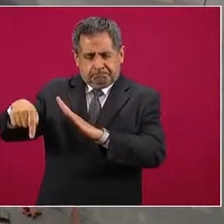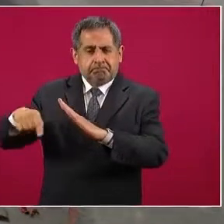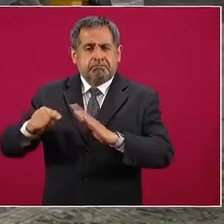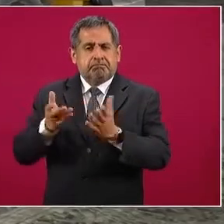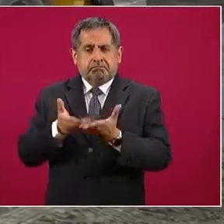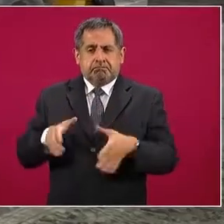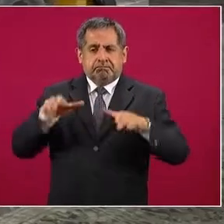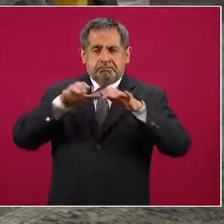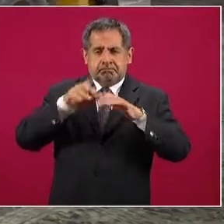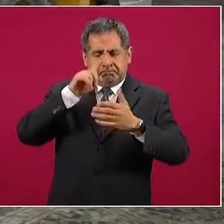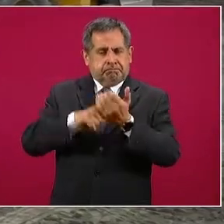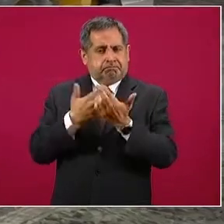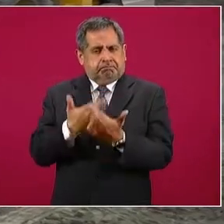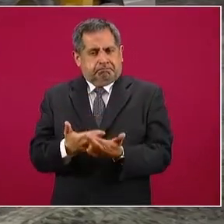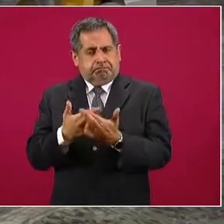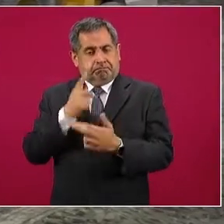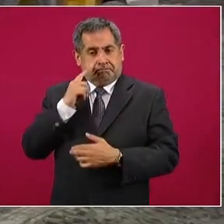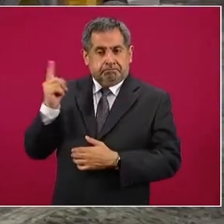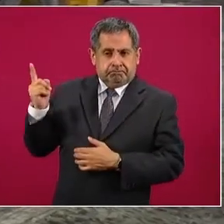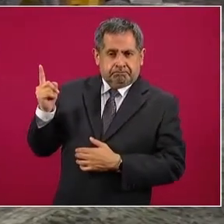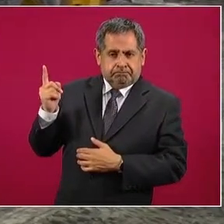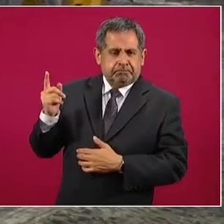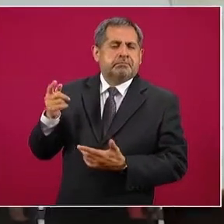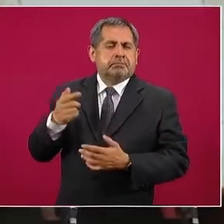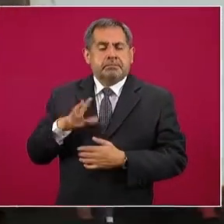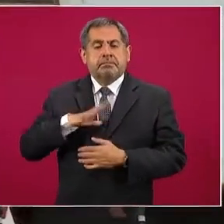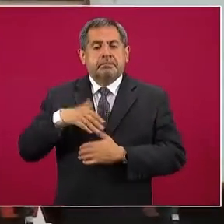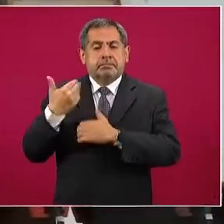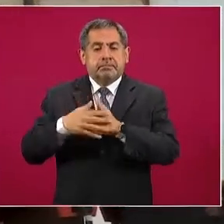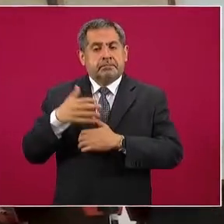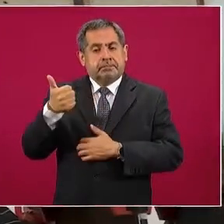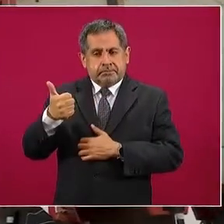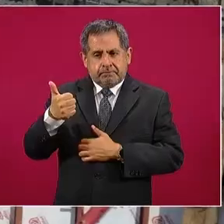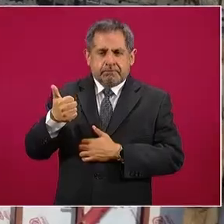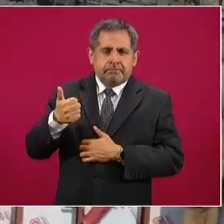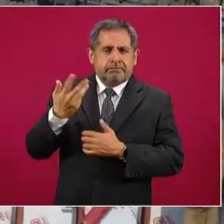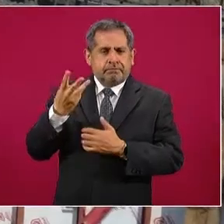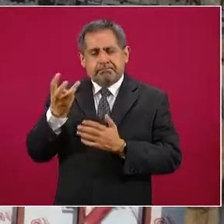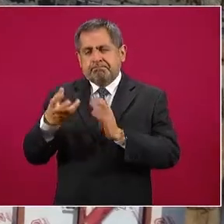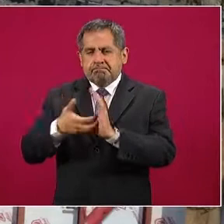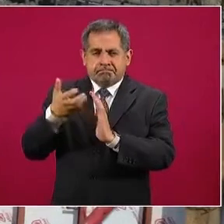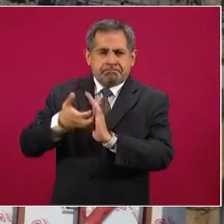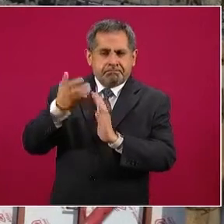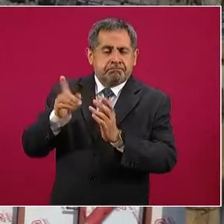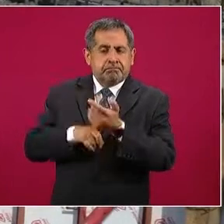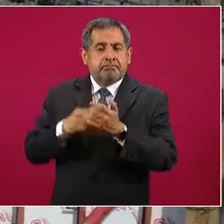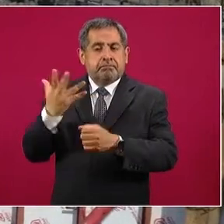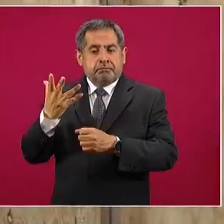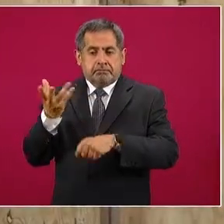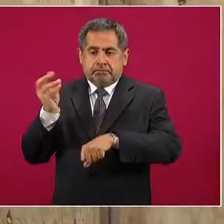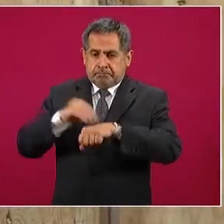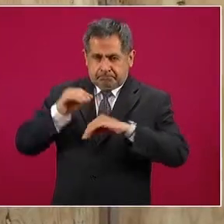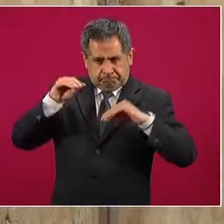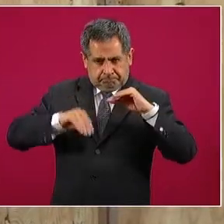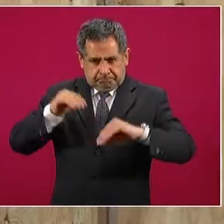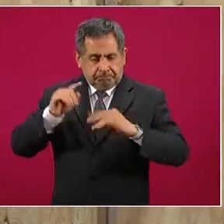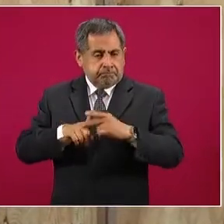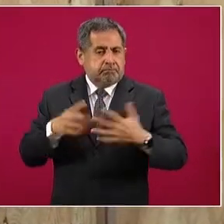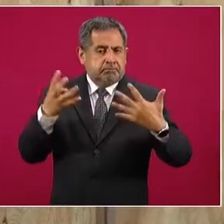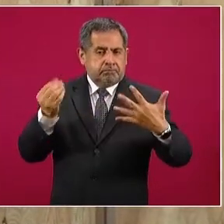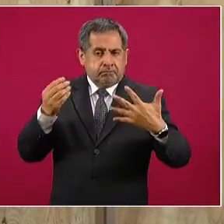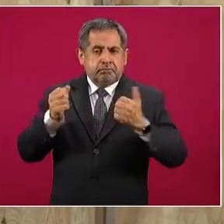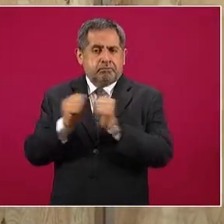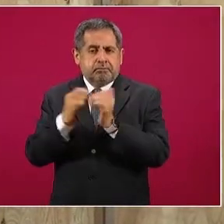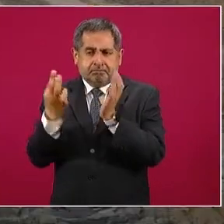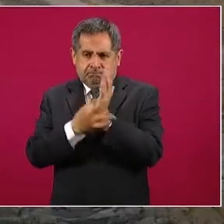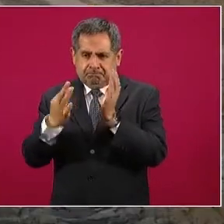de almacenamiento. En tanques verticales se trabaja 6 en excavación, 3 en obra mecánica, 5 en proceso de relleno interior de anillo, 9 en armado de acero y